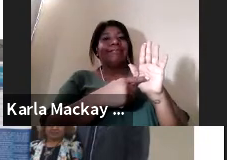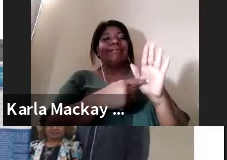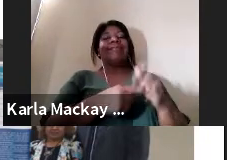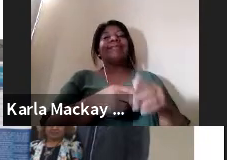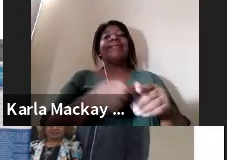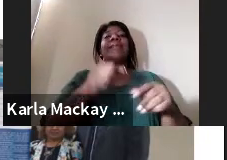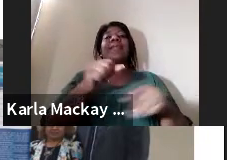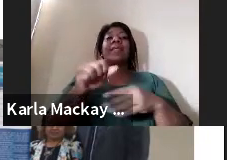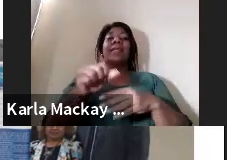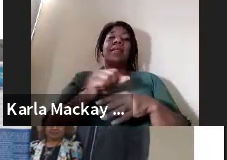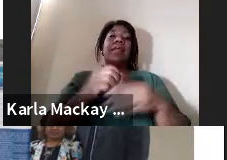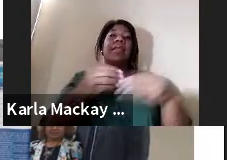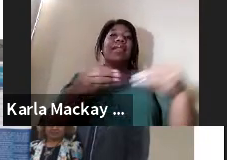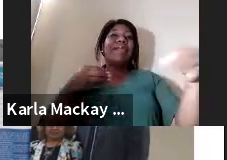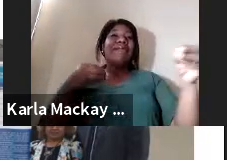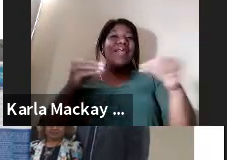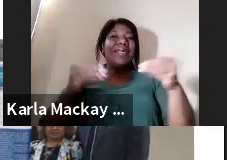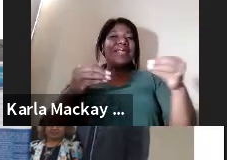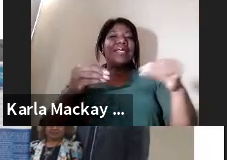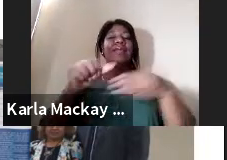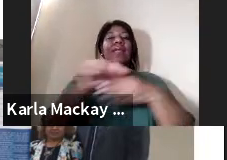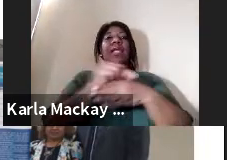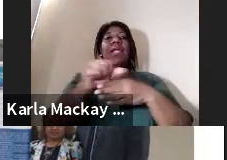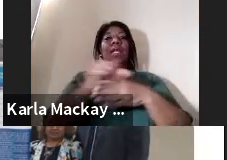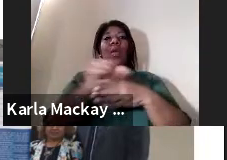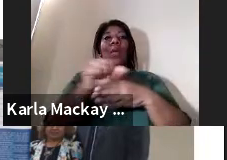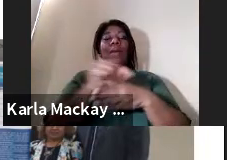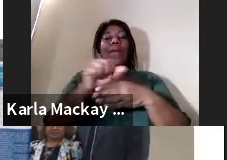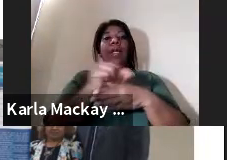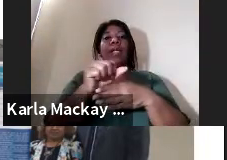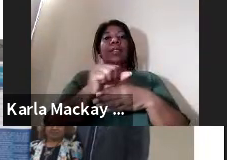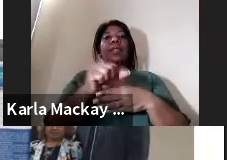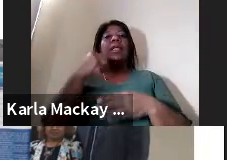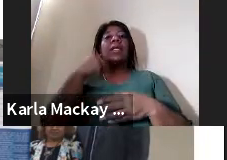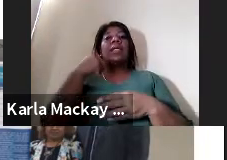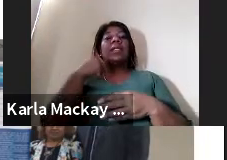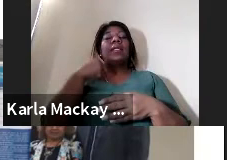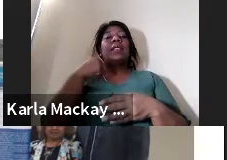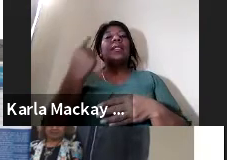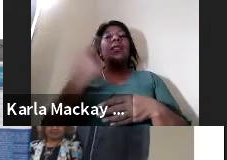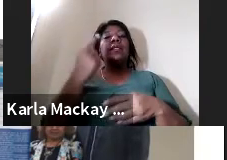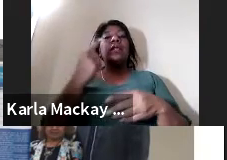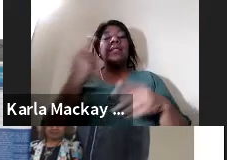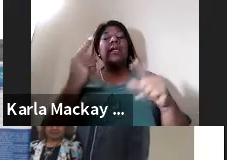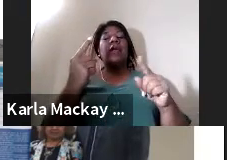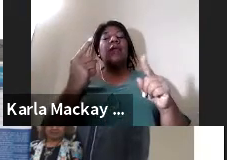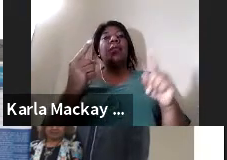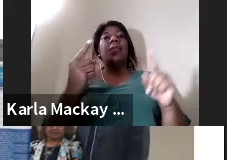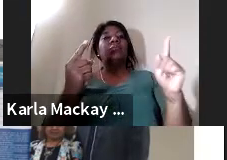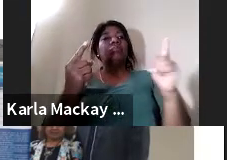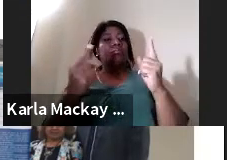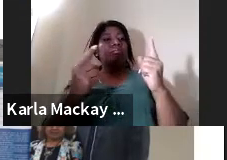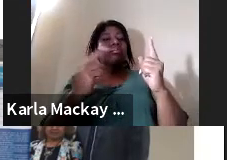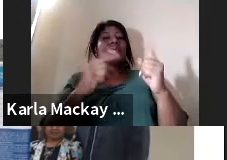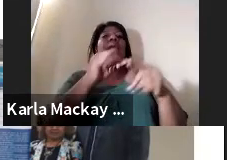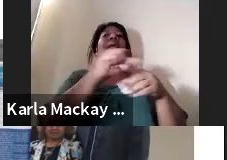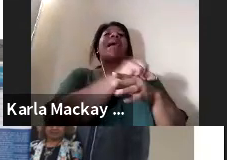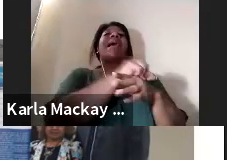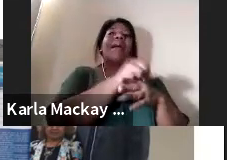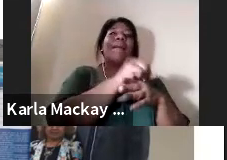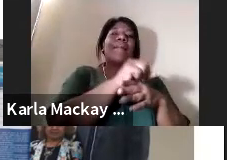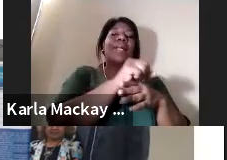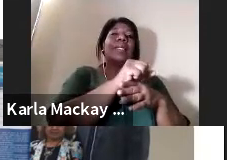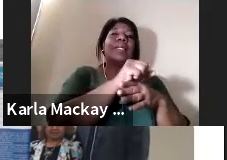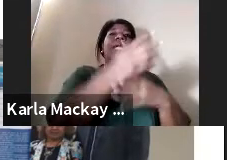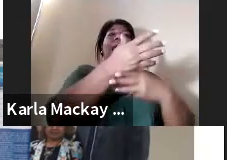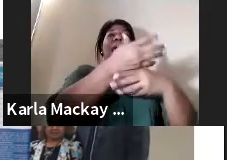practicidad los prácticos nos ayuda a nosotros a tener ese primer encuentro de la serie del ser para después lograr ese conocer y